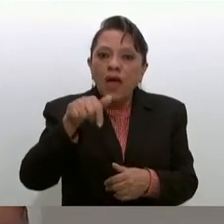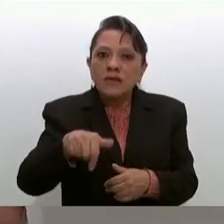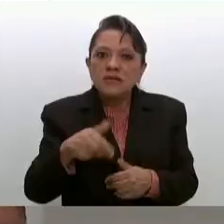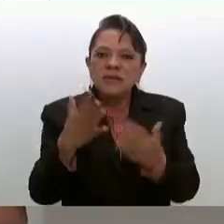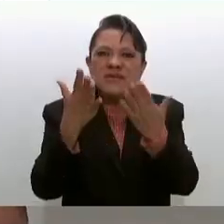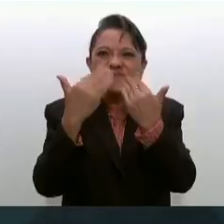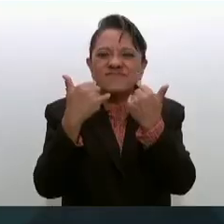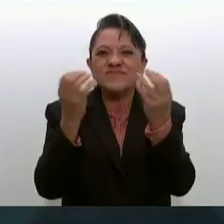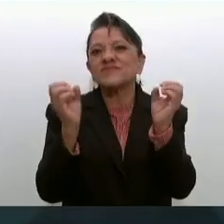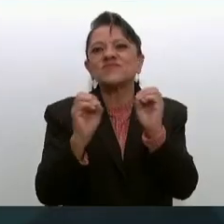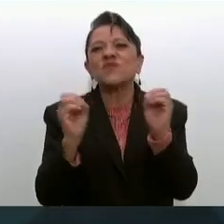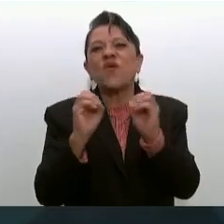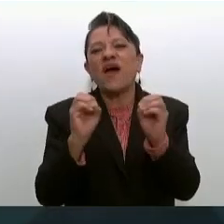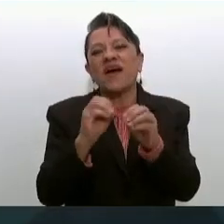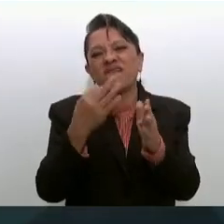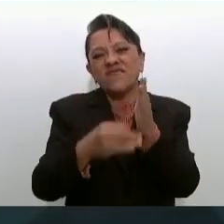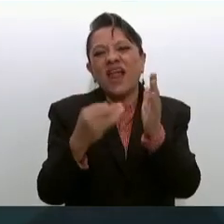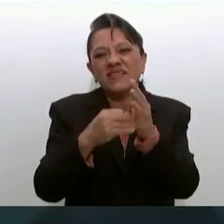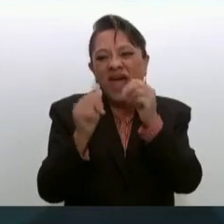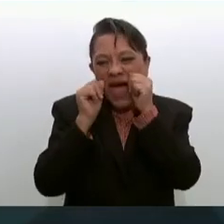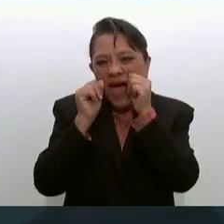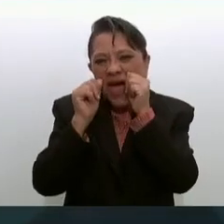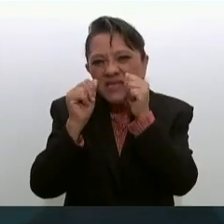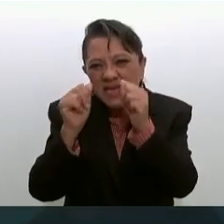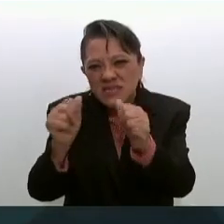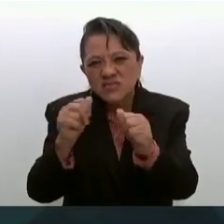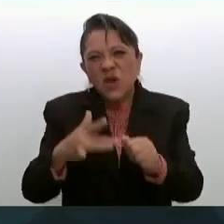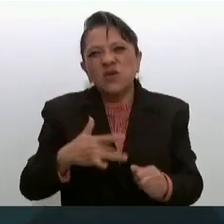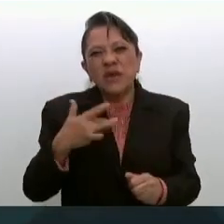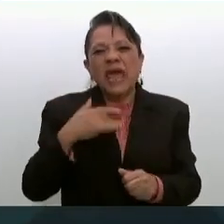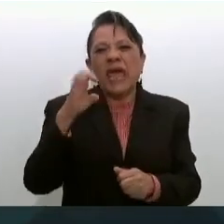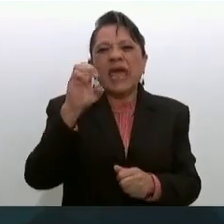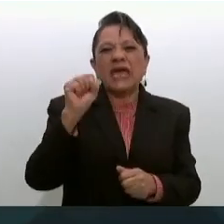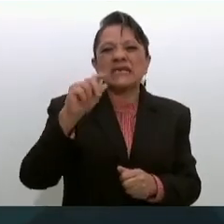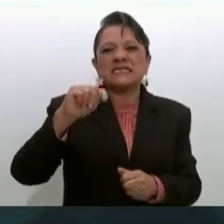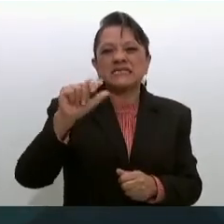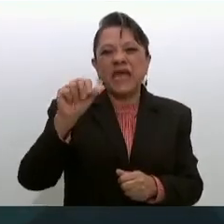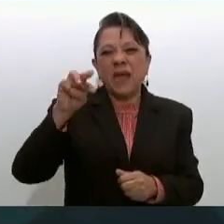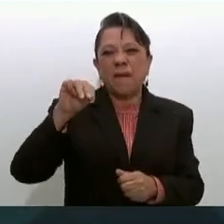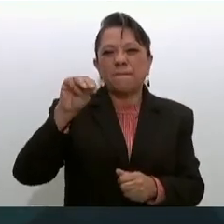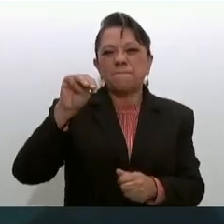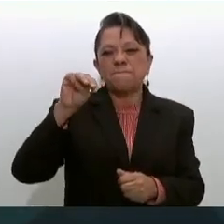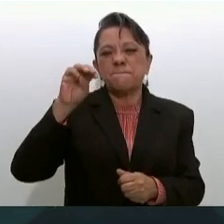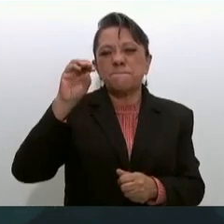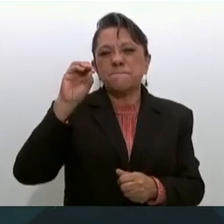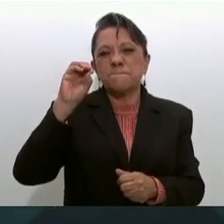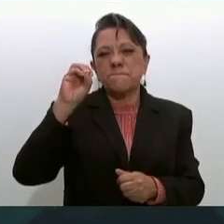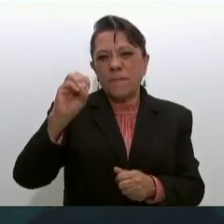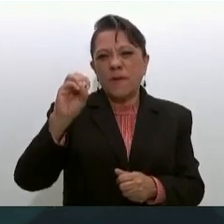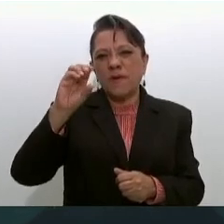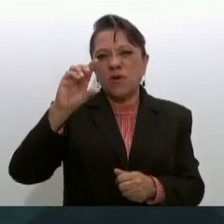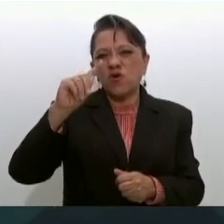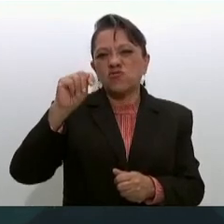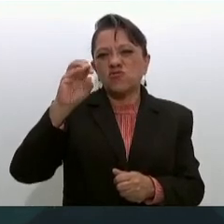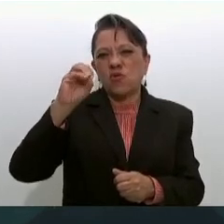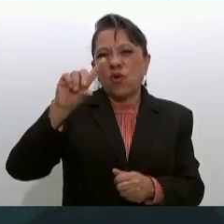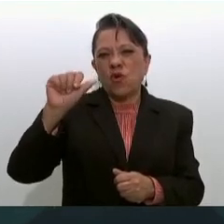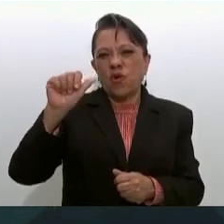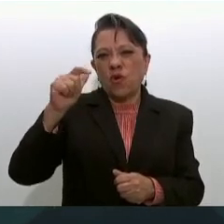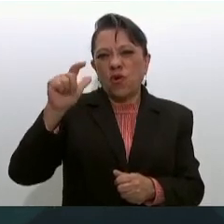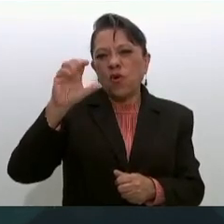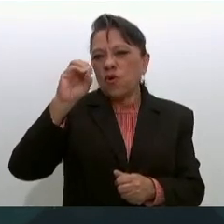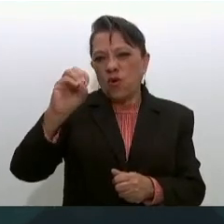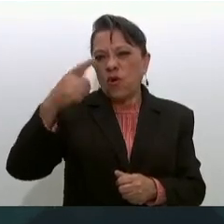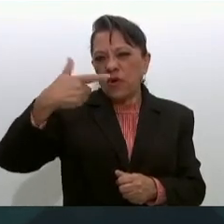pero ahí les dejo en esta observación y no hay duda el camino de la Federación de la